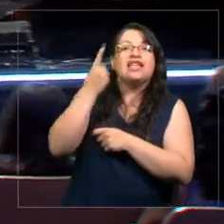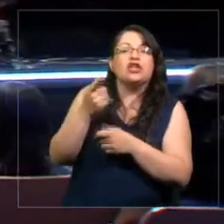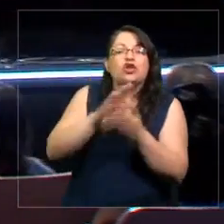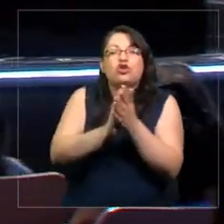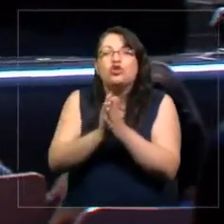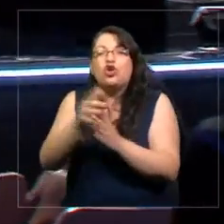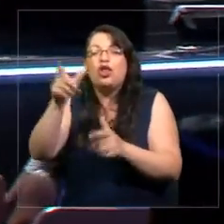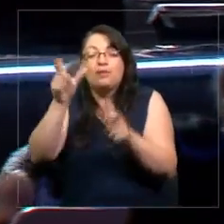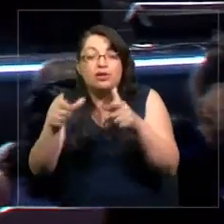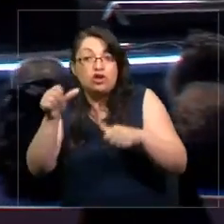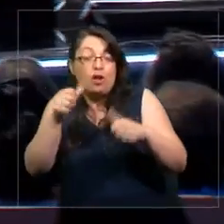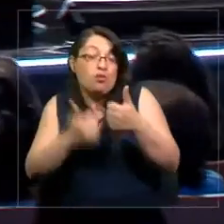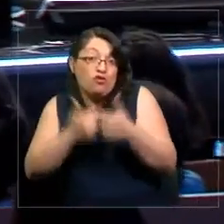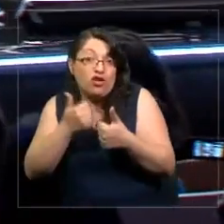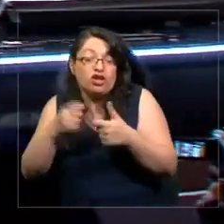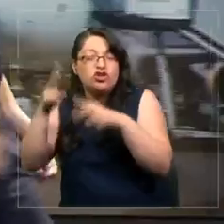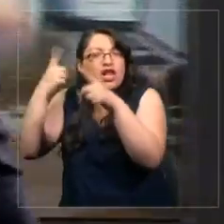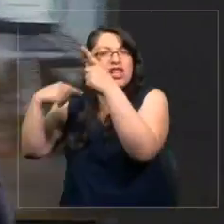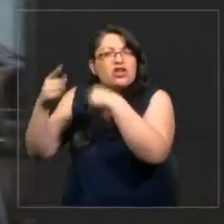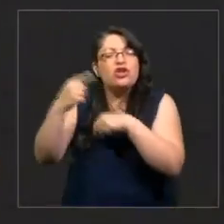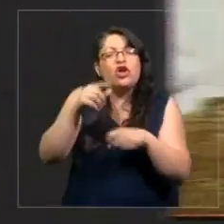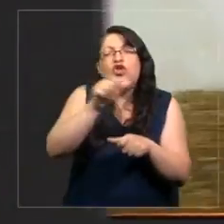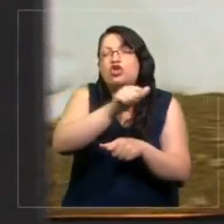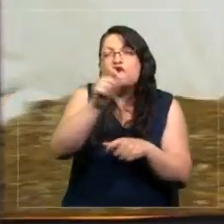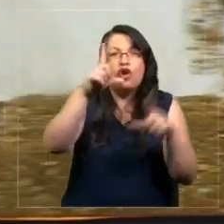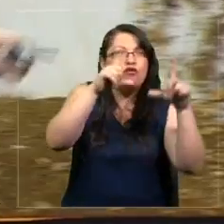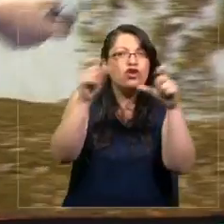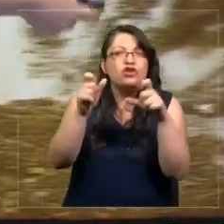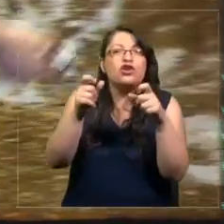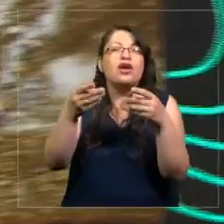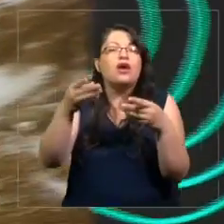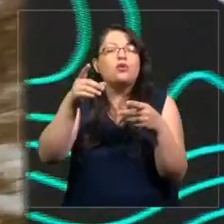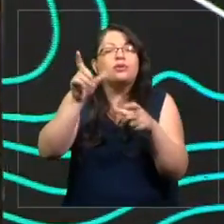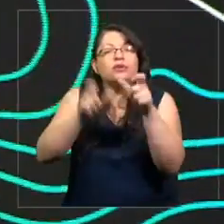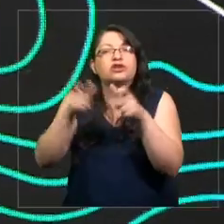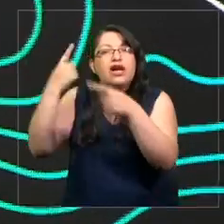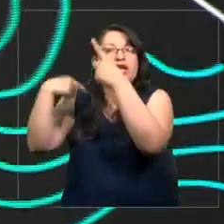todo fotógrafo, es un coleccionista, ¿cierto? Un lector alegórico, dirá Benjamin.